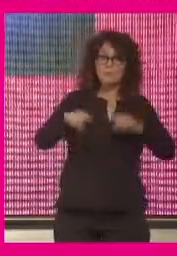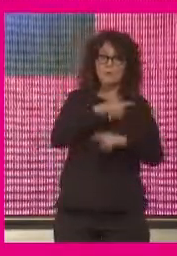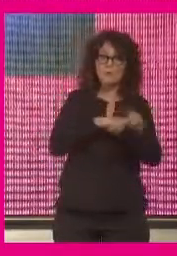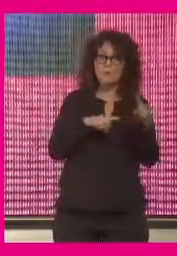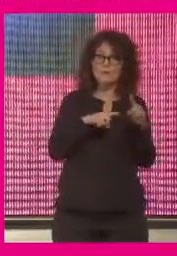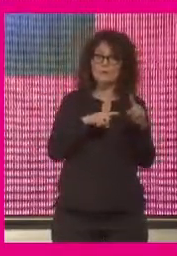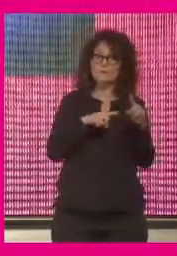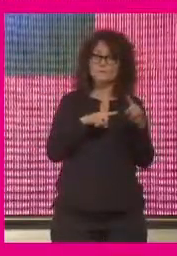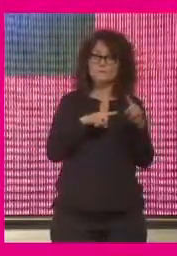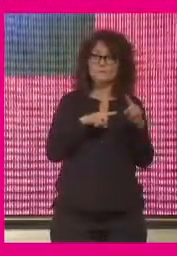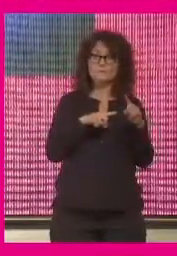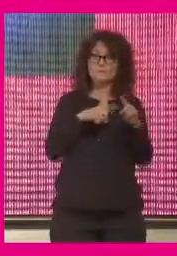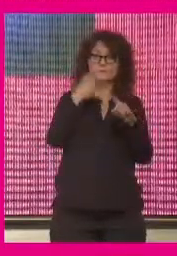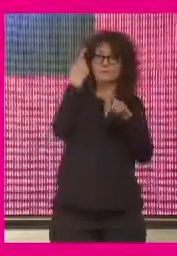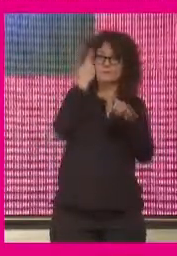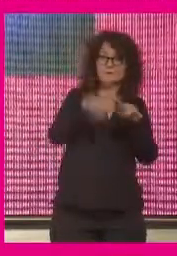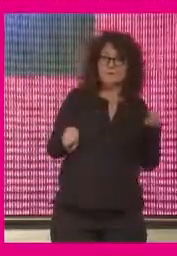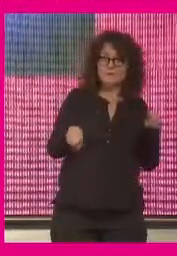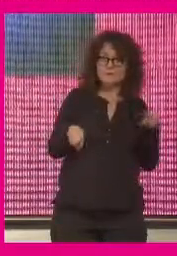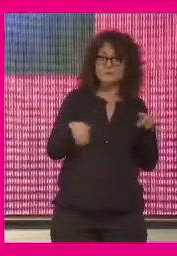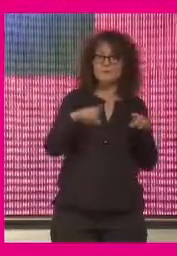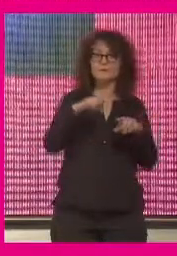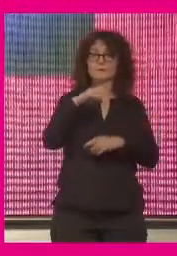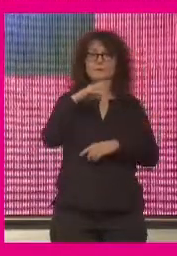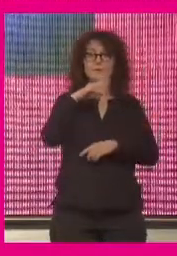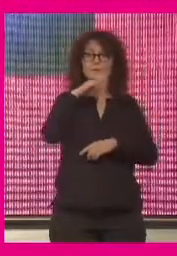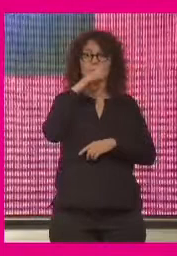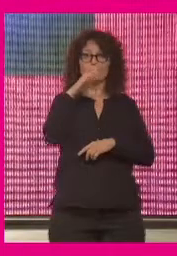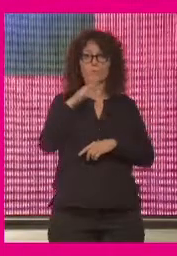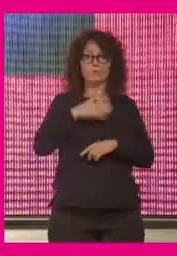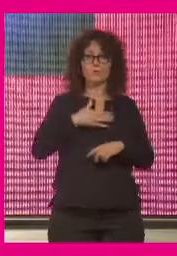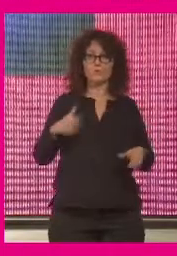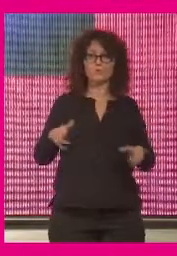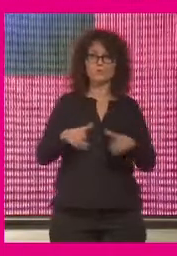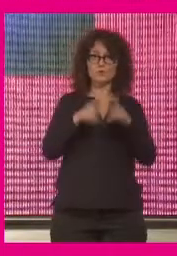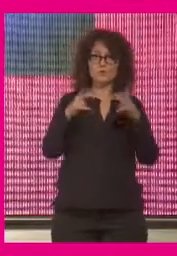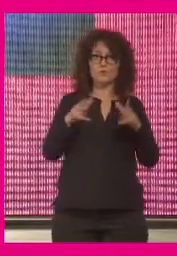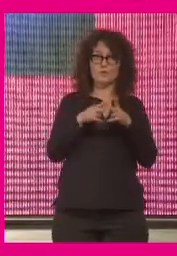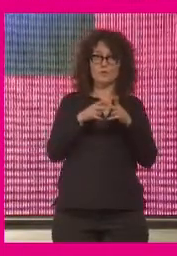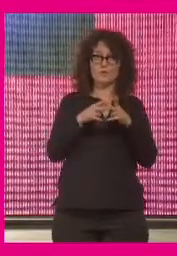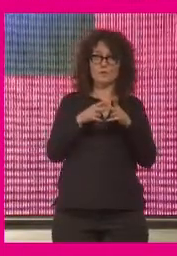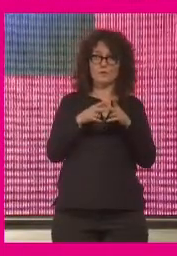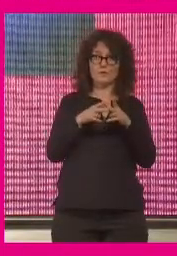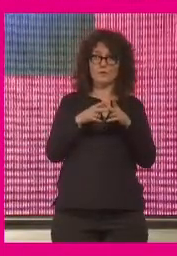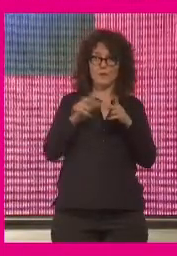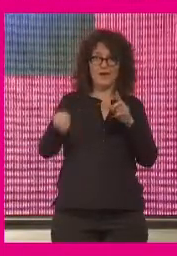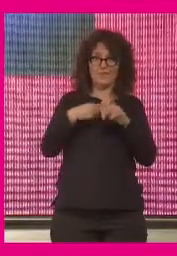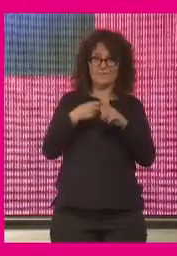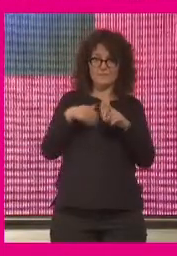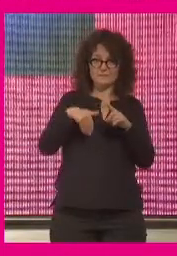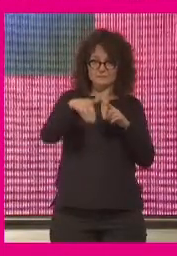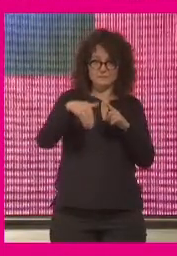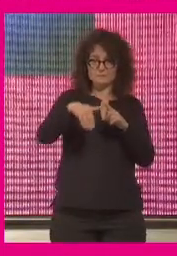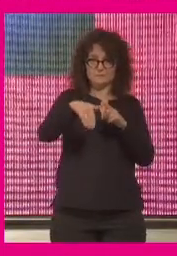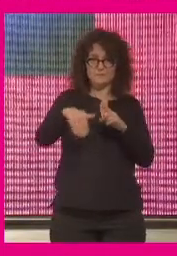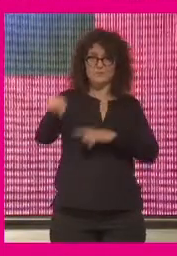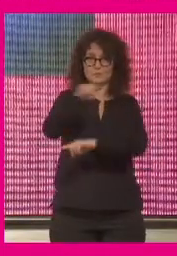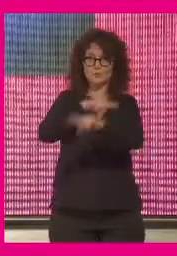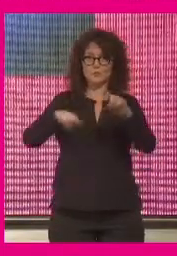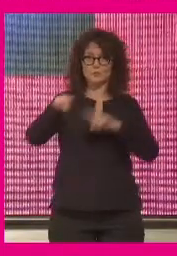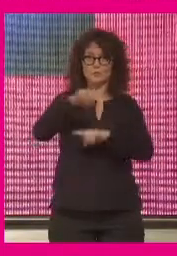pueden ser recurrentes por cómo está configurada nuestra sociedad y que tenemos otros a la vuelta de la esquina